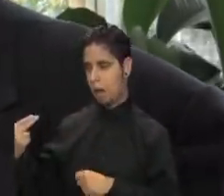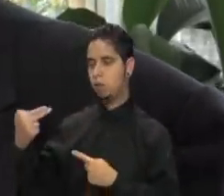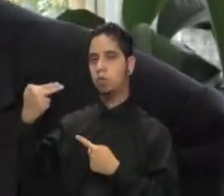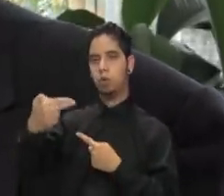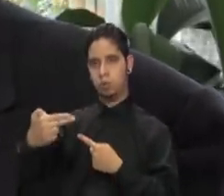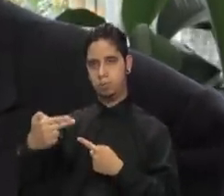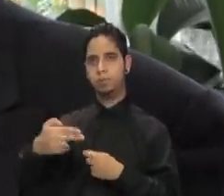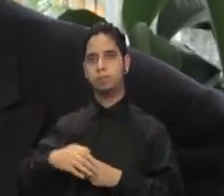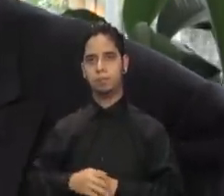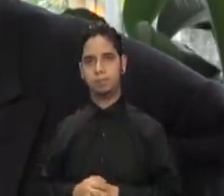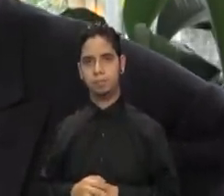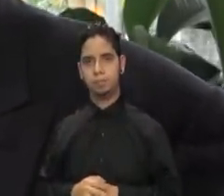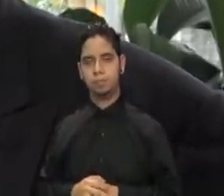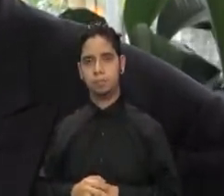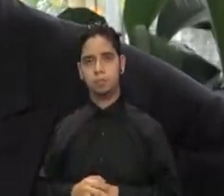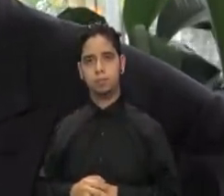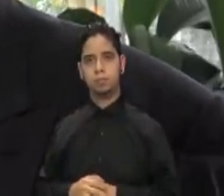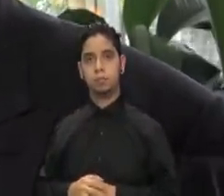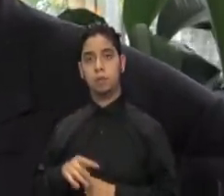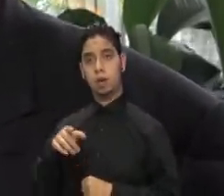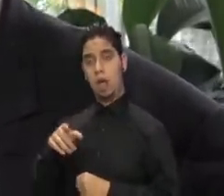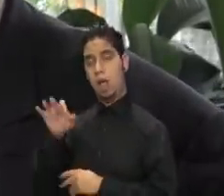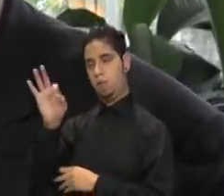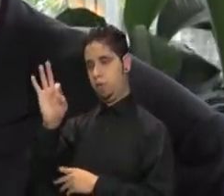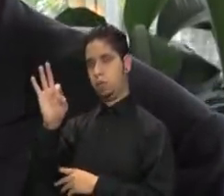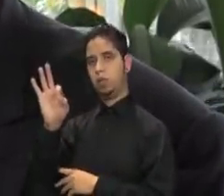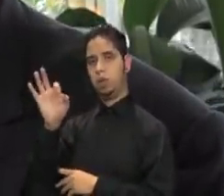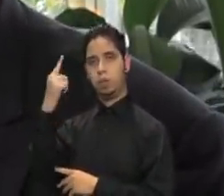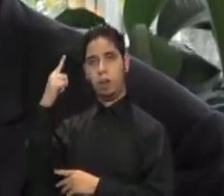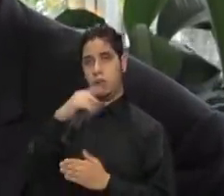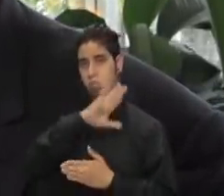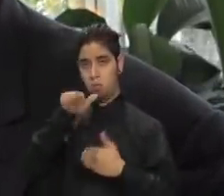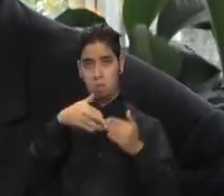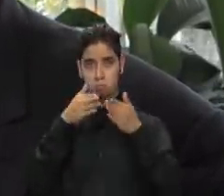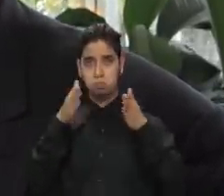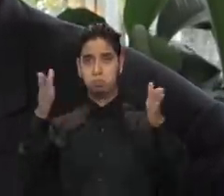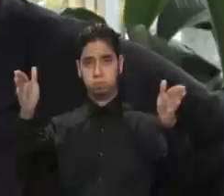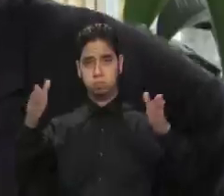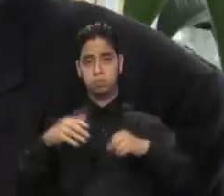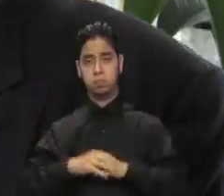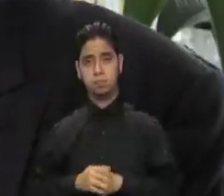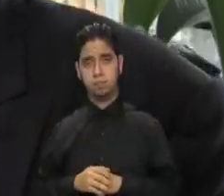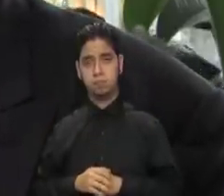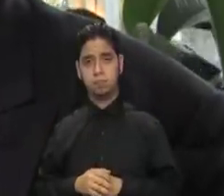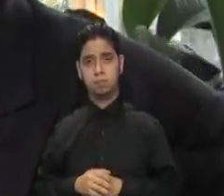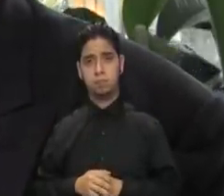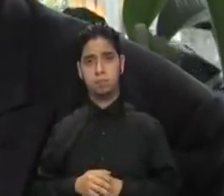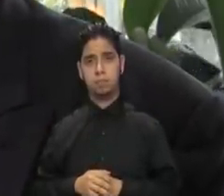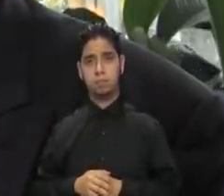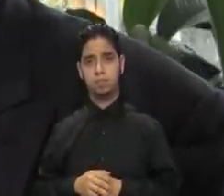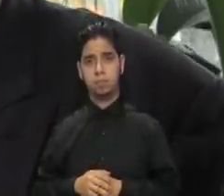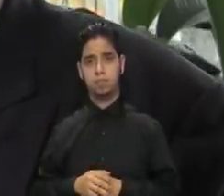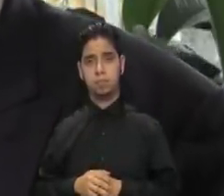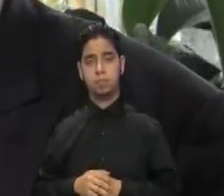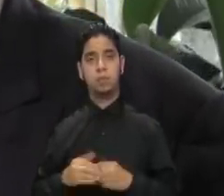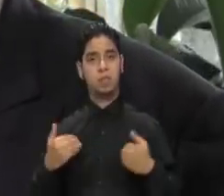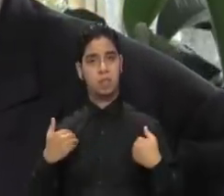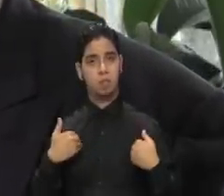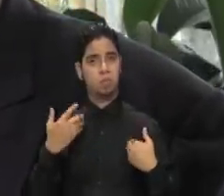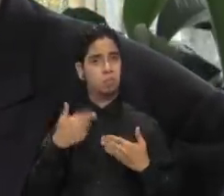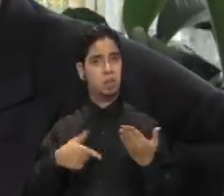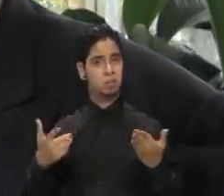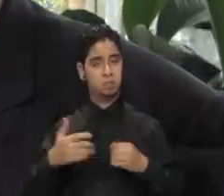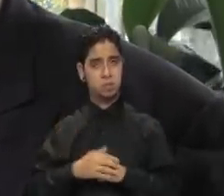El viernes tenemos para el público en general a las 10 y media de la mañana un foro sobre